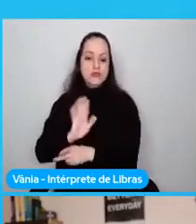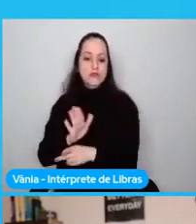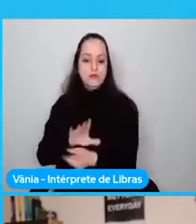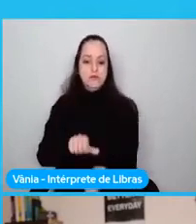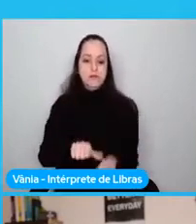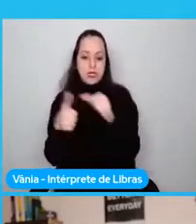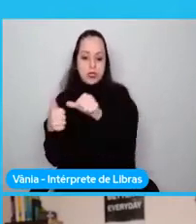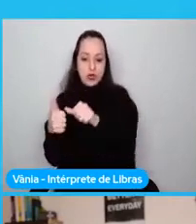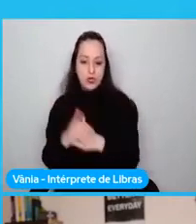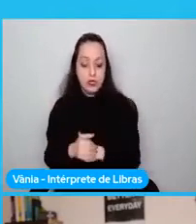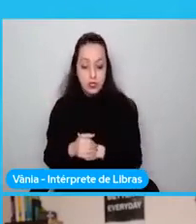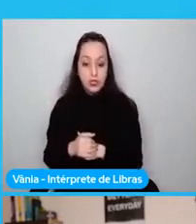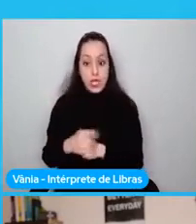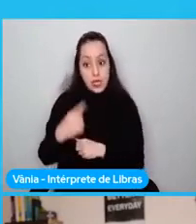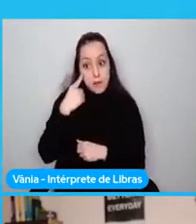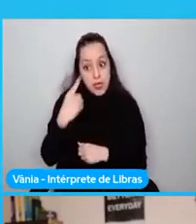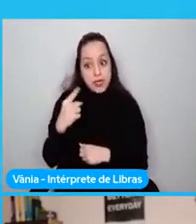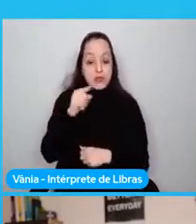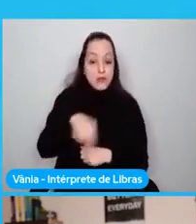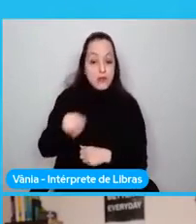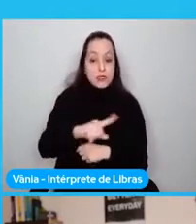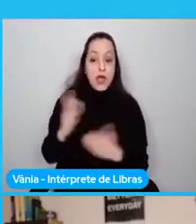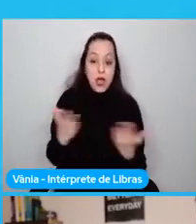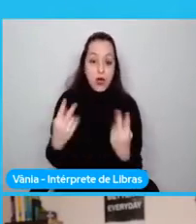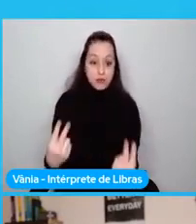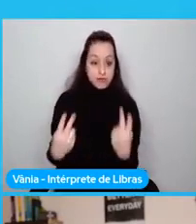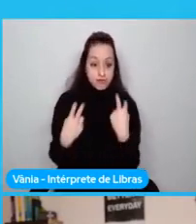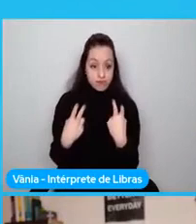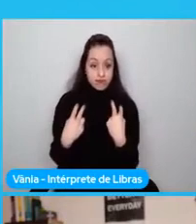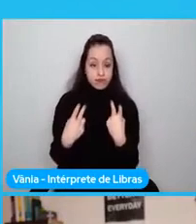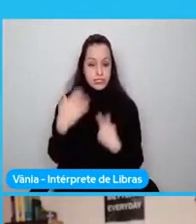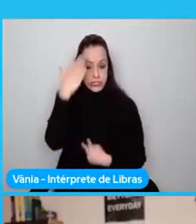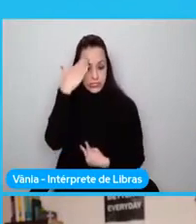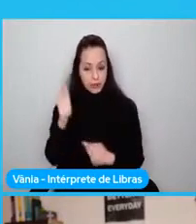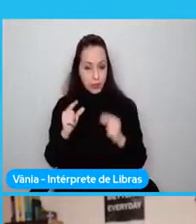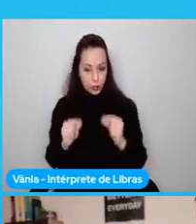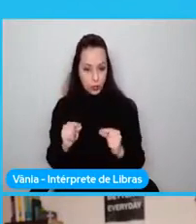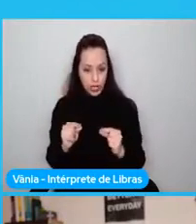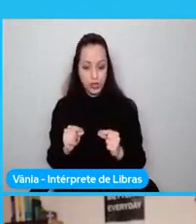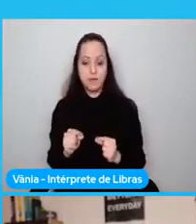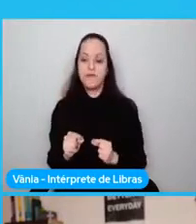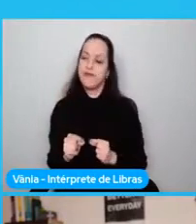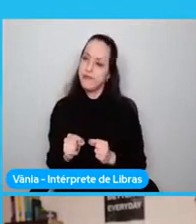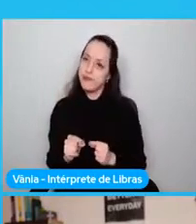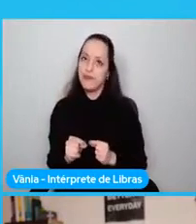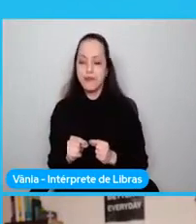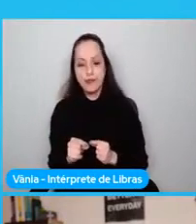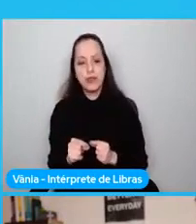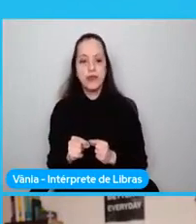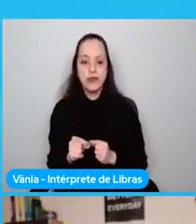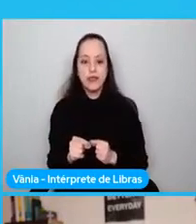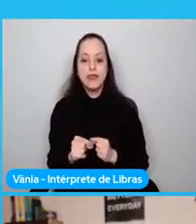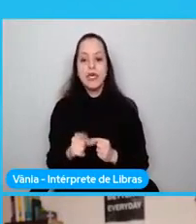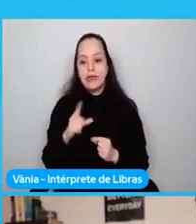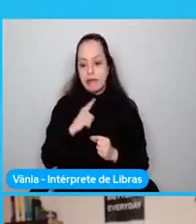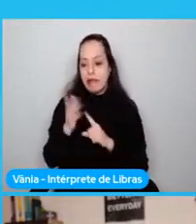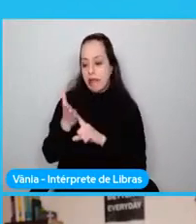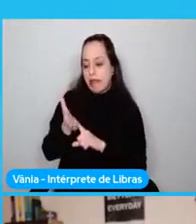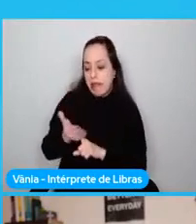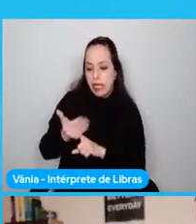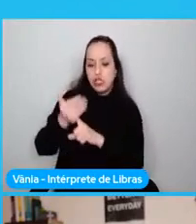lo que me están escuchando en este momento, sabrán que esto no es la primera vez que una tecnología